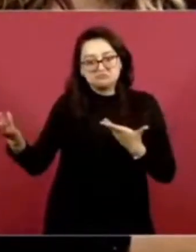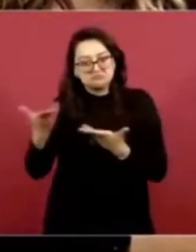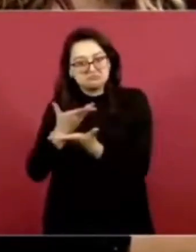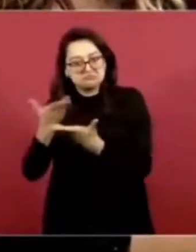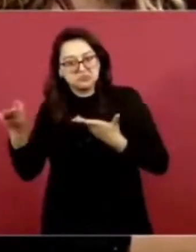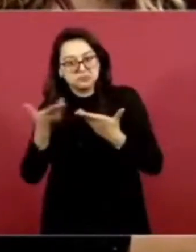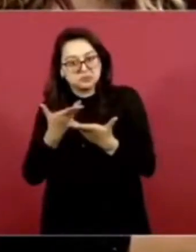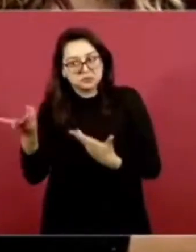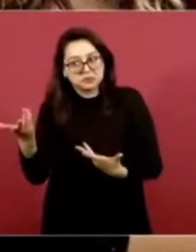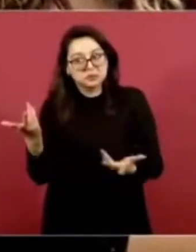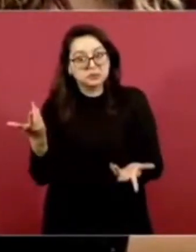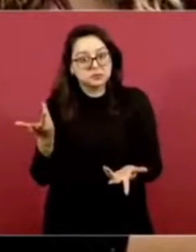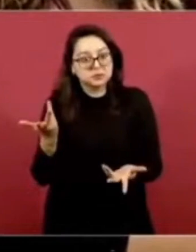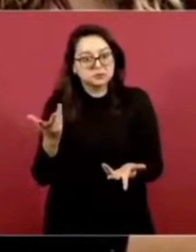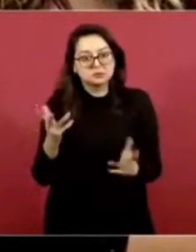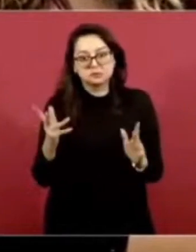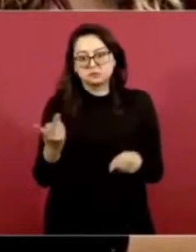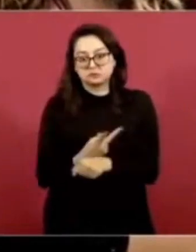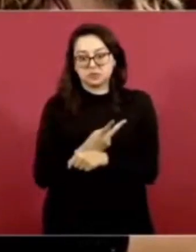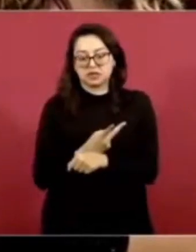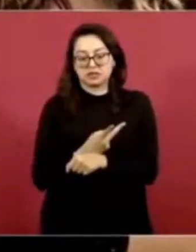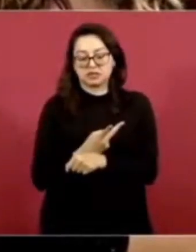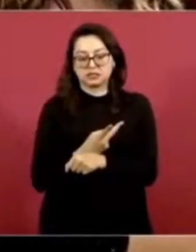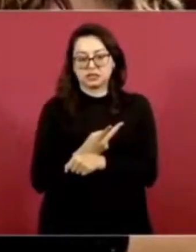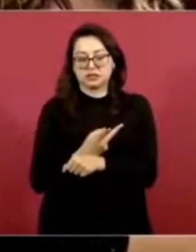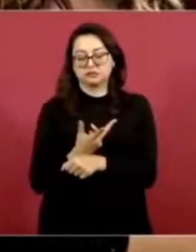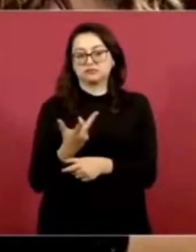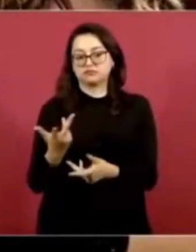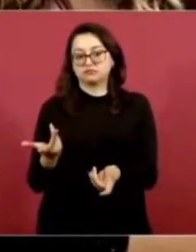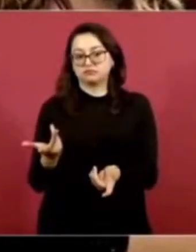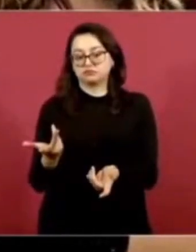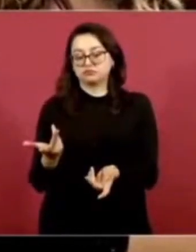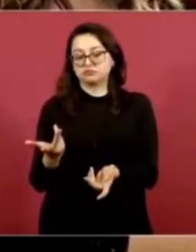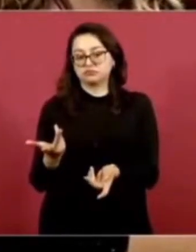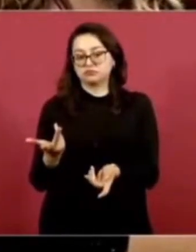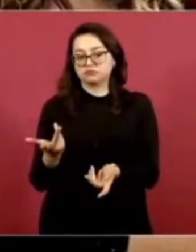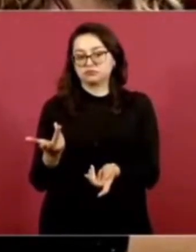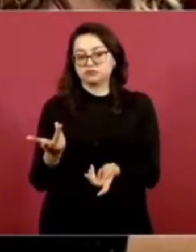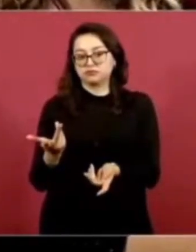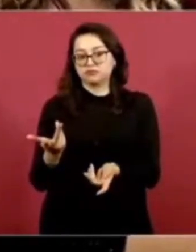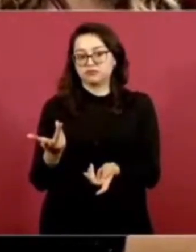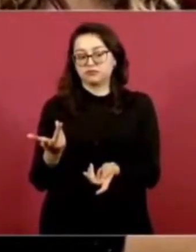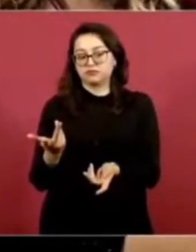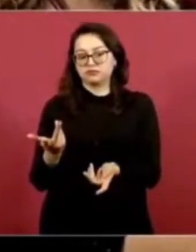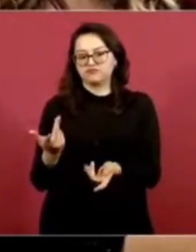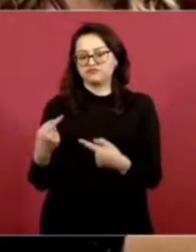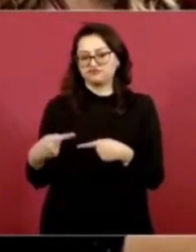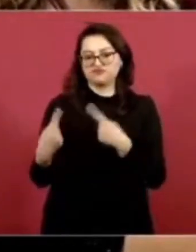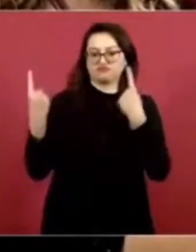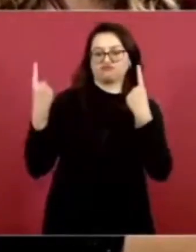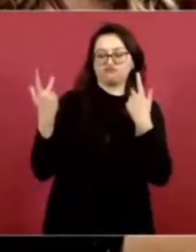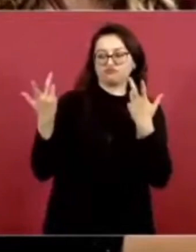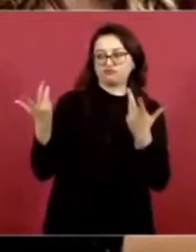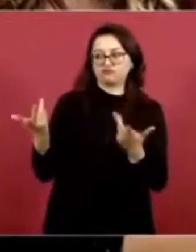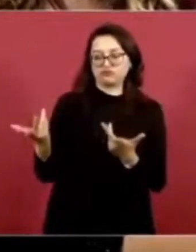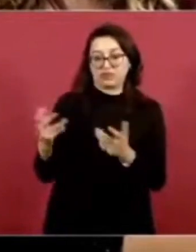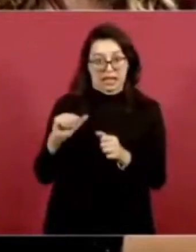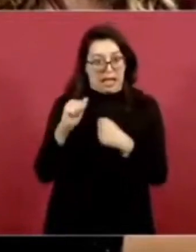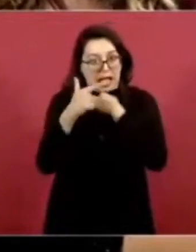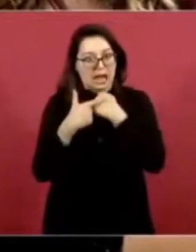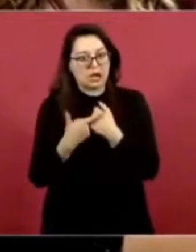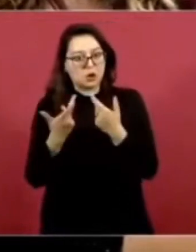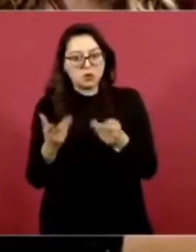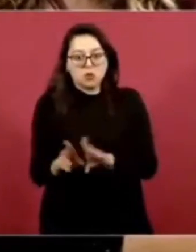después de estos desencuentros que ha habido y que han sido públicos. ¿Qué espera usted de ese gobierno?